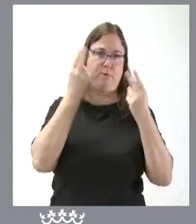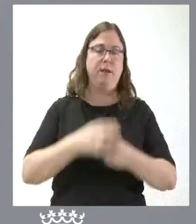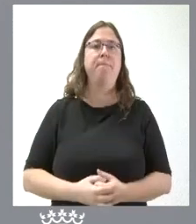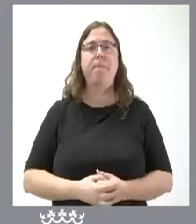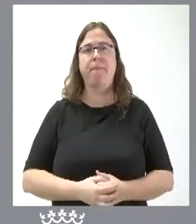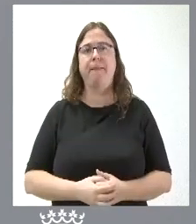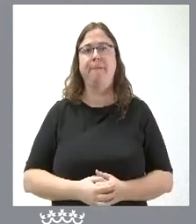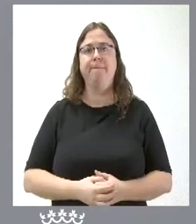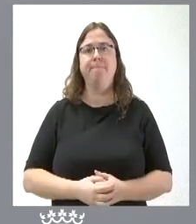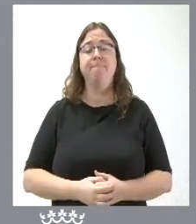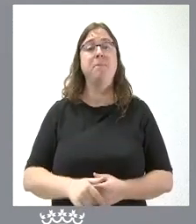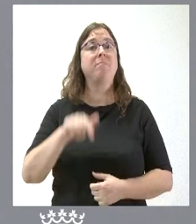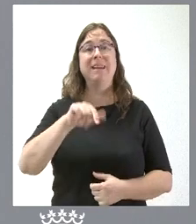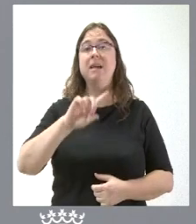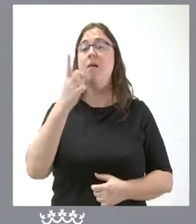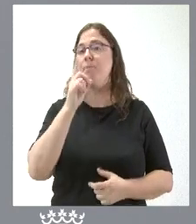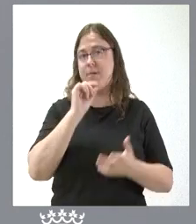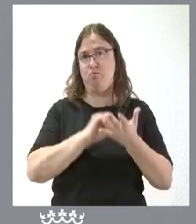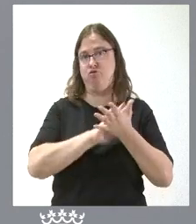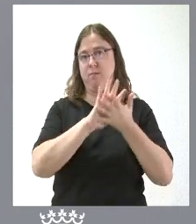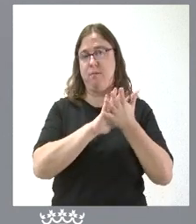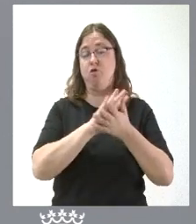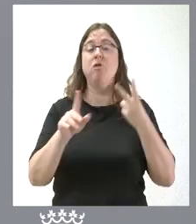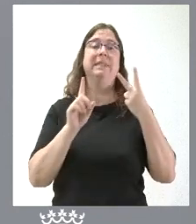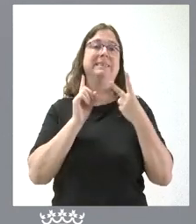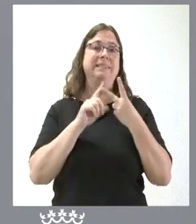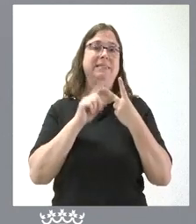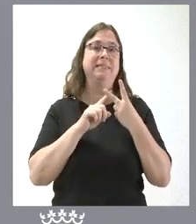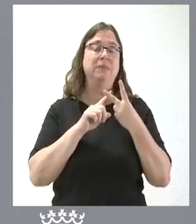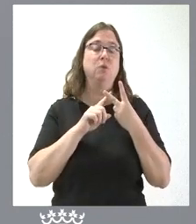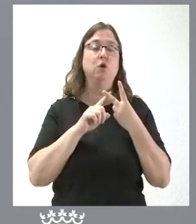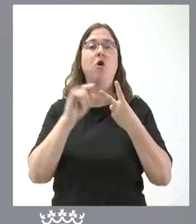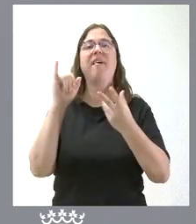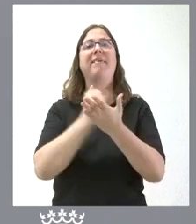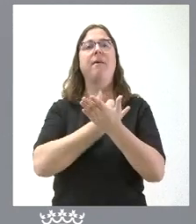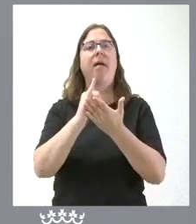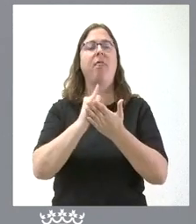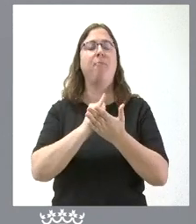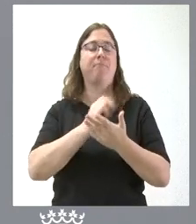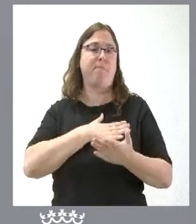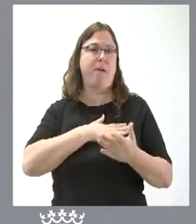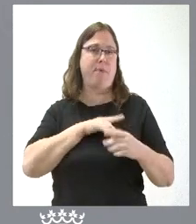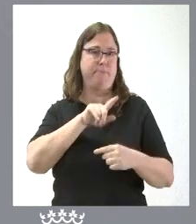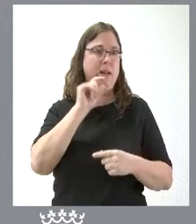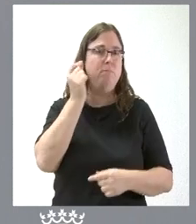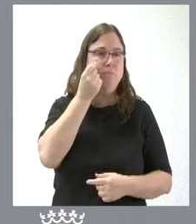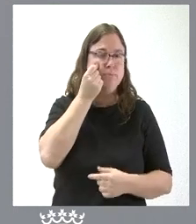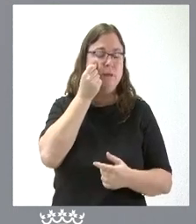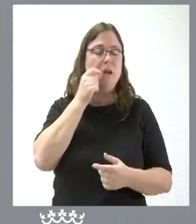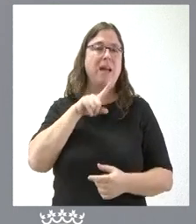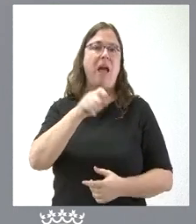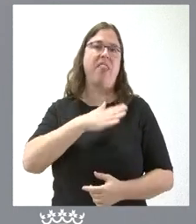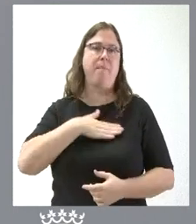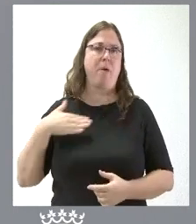este es el primer punto que usted señalaba el segundo punto es el privado del cáncer de mama ya les he dicho el volumen tan